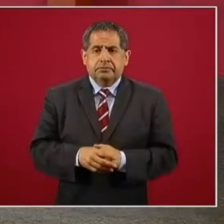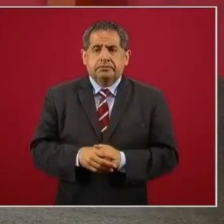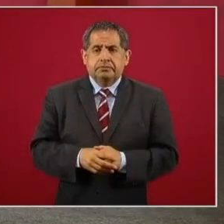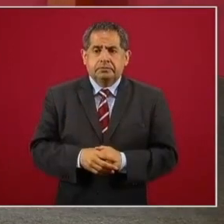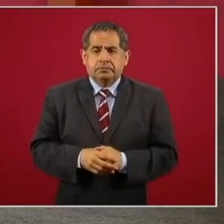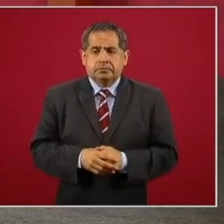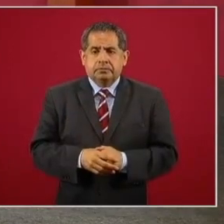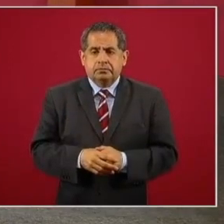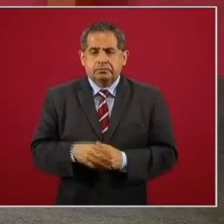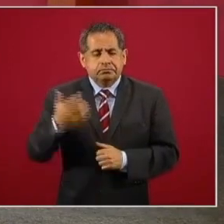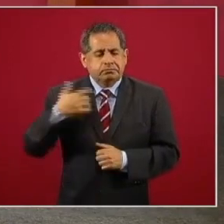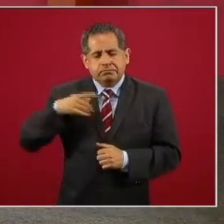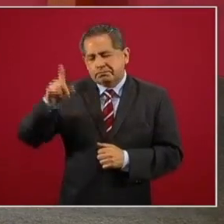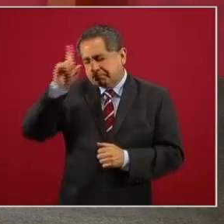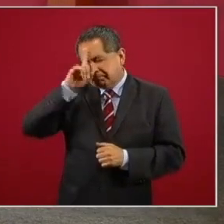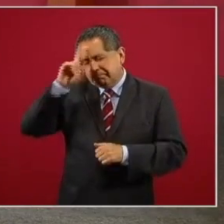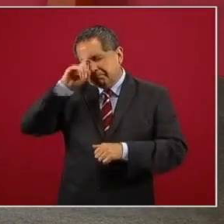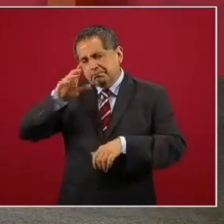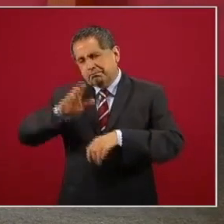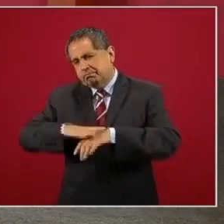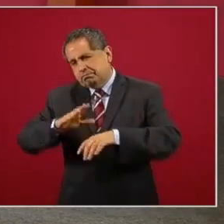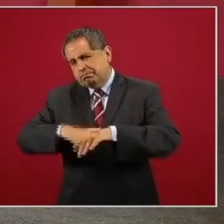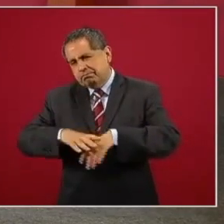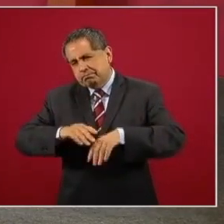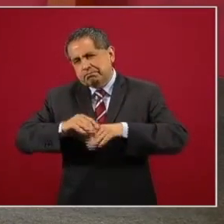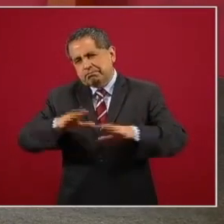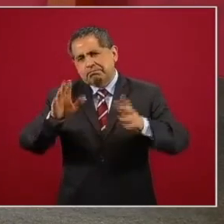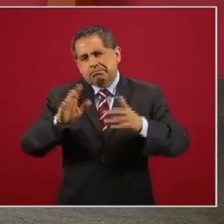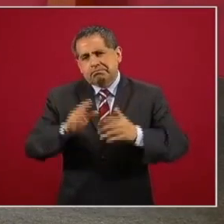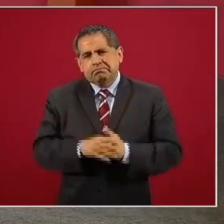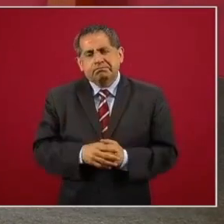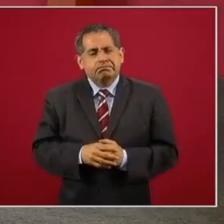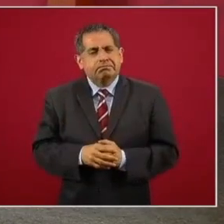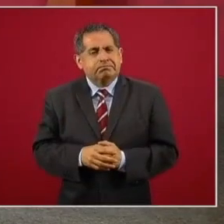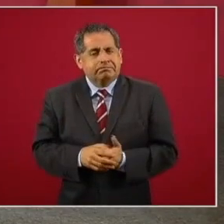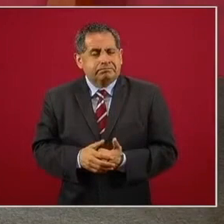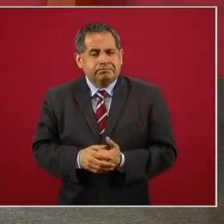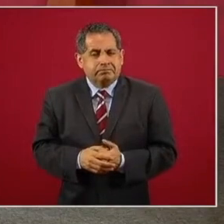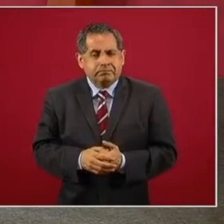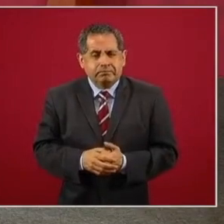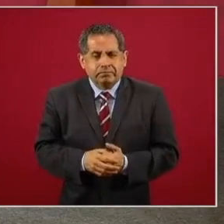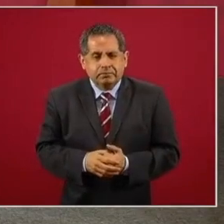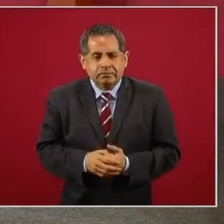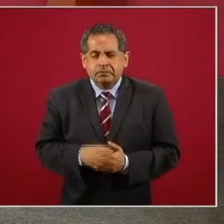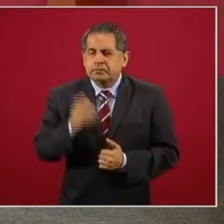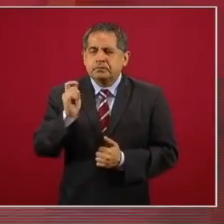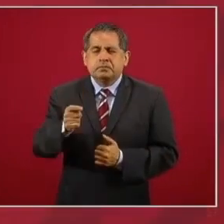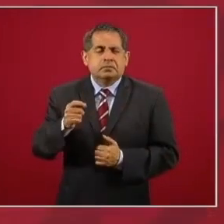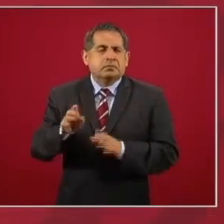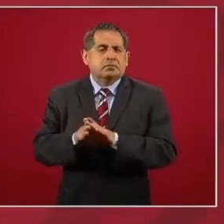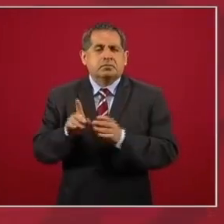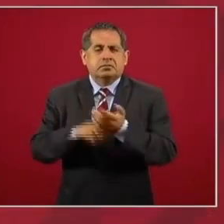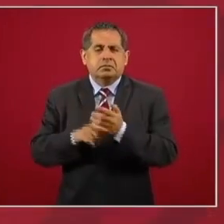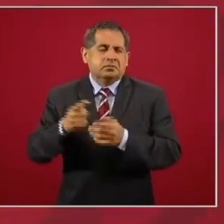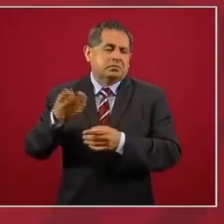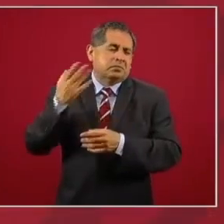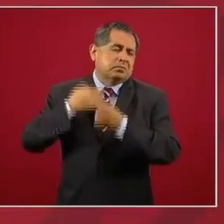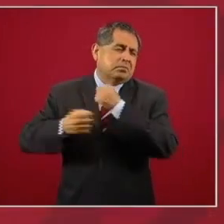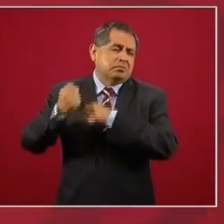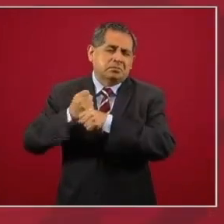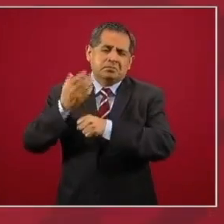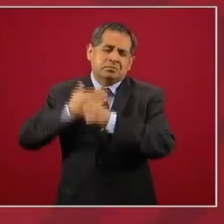Esta es una recomendación que viene de siglos